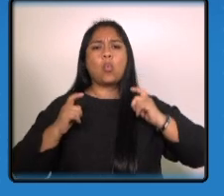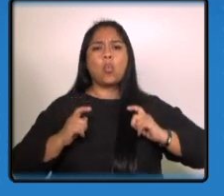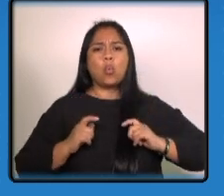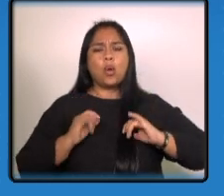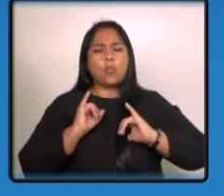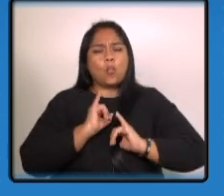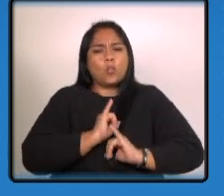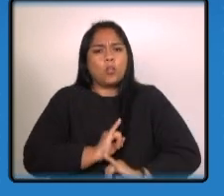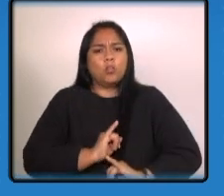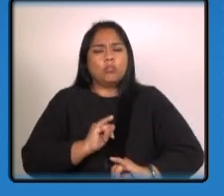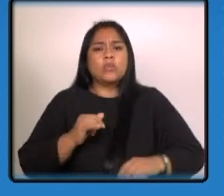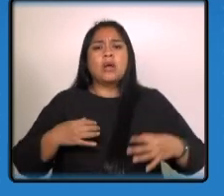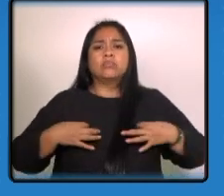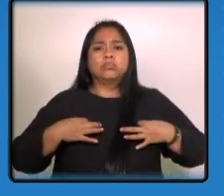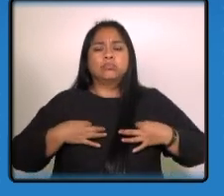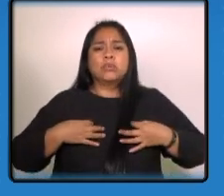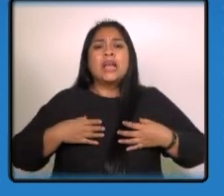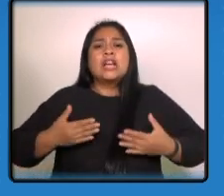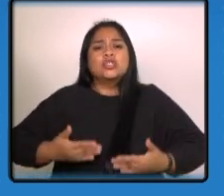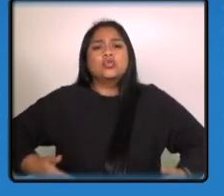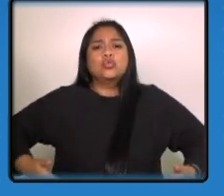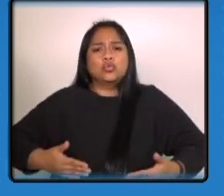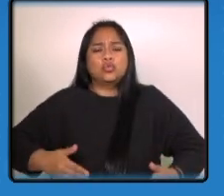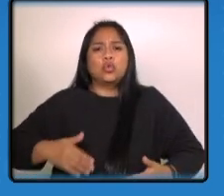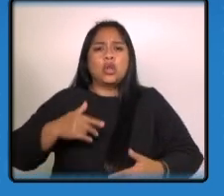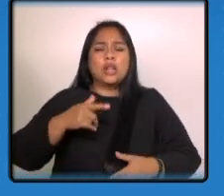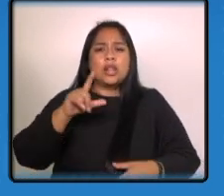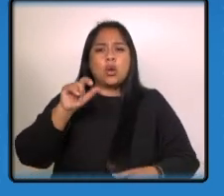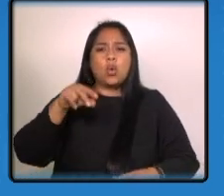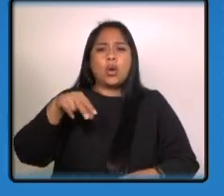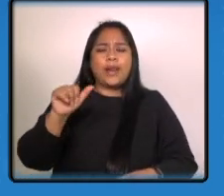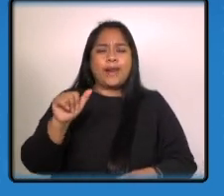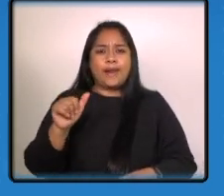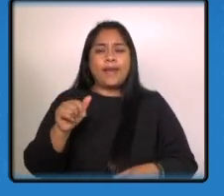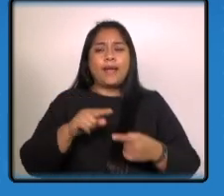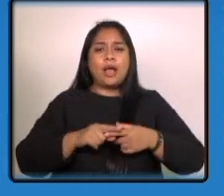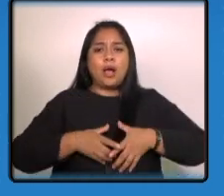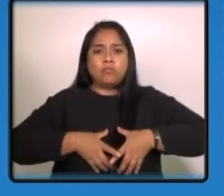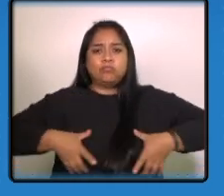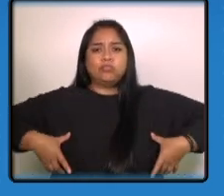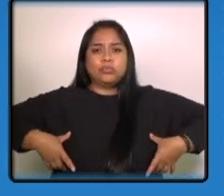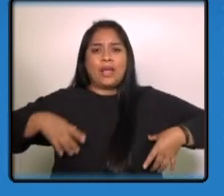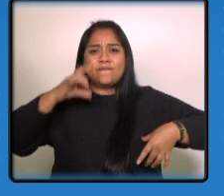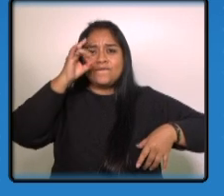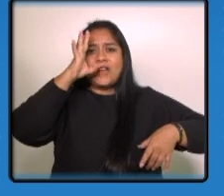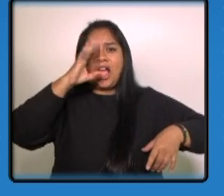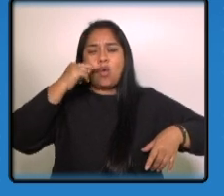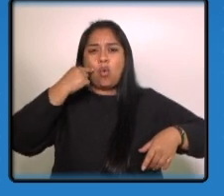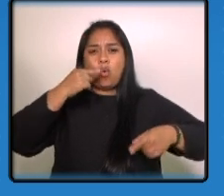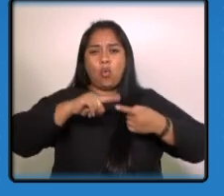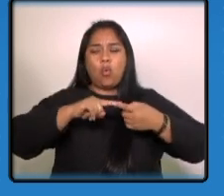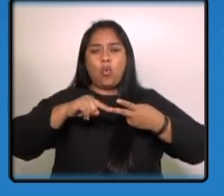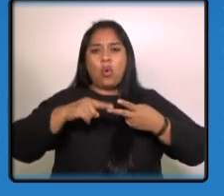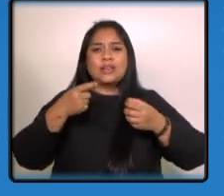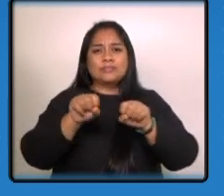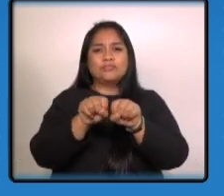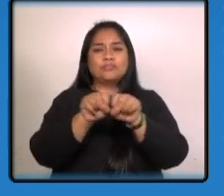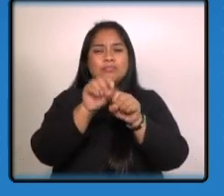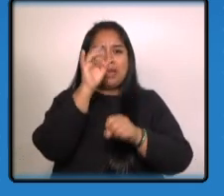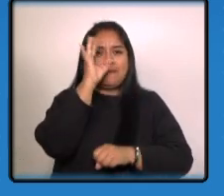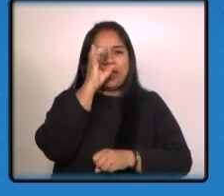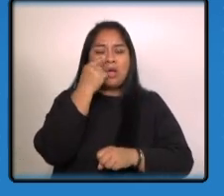delgada vestimenta short de mezclilla blusa tipo top color blanco y zapatos tenis color blanco